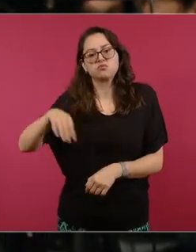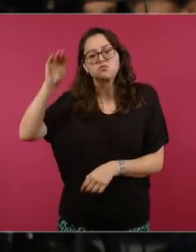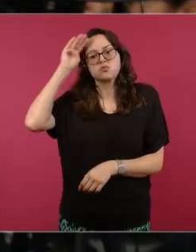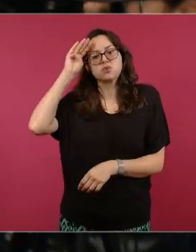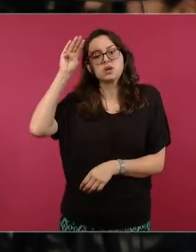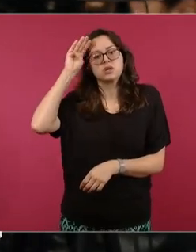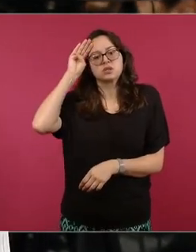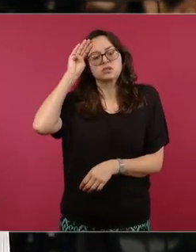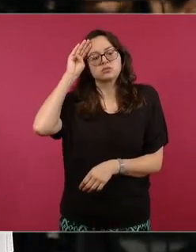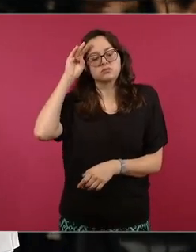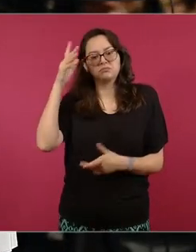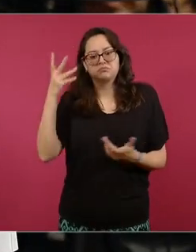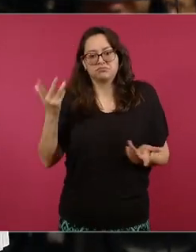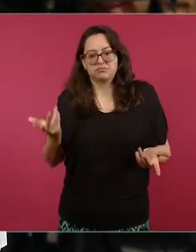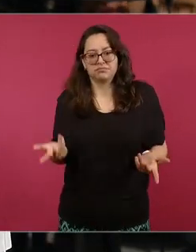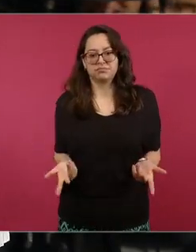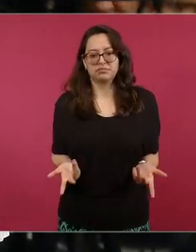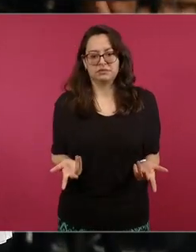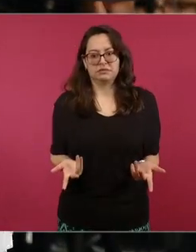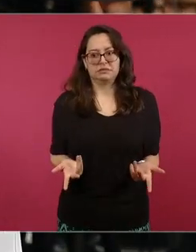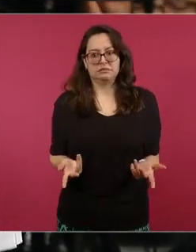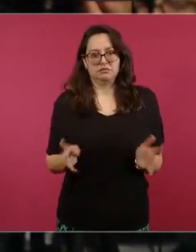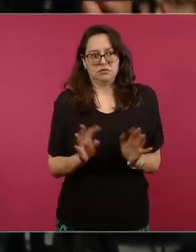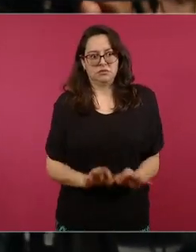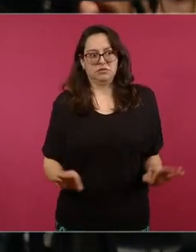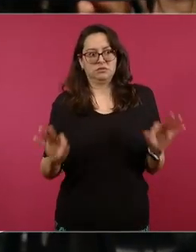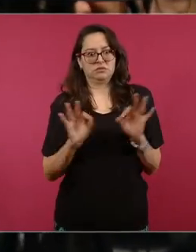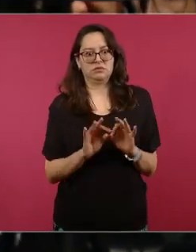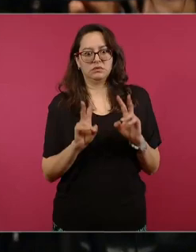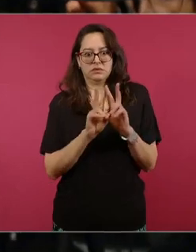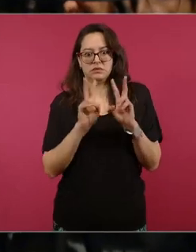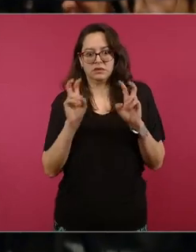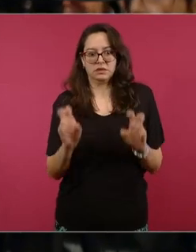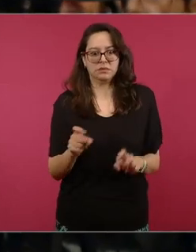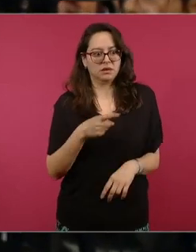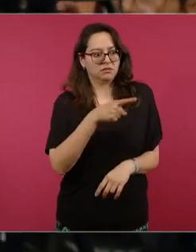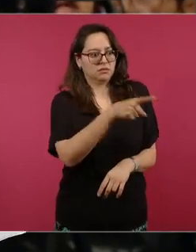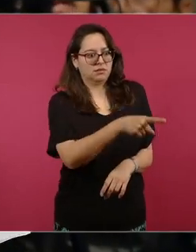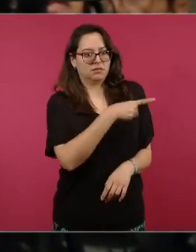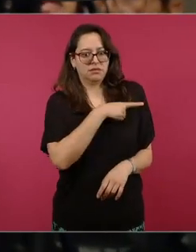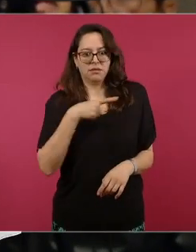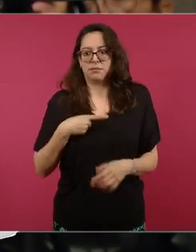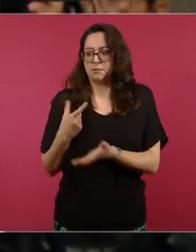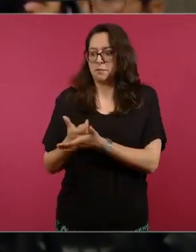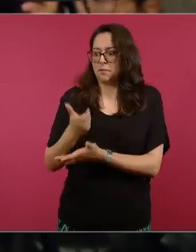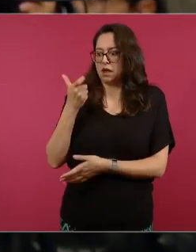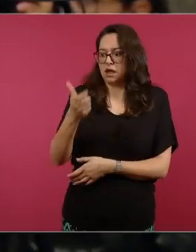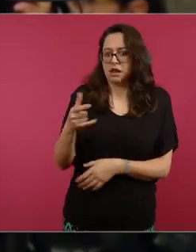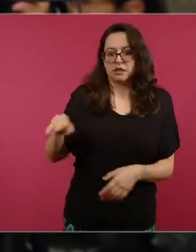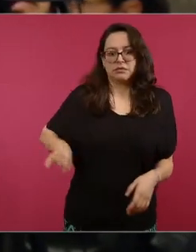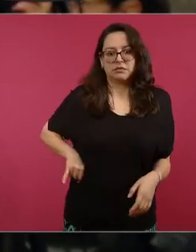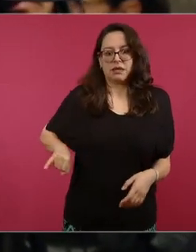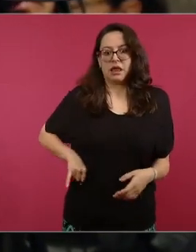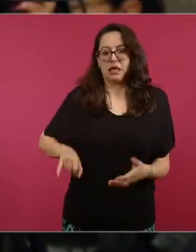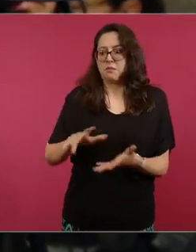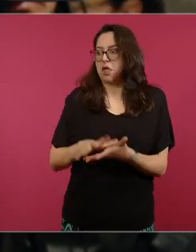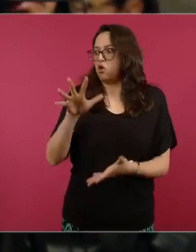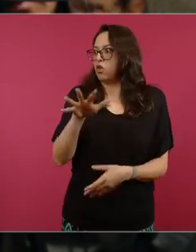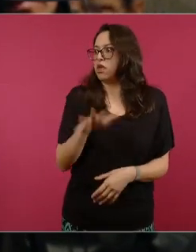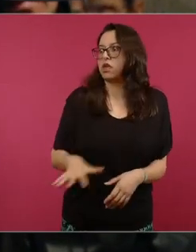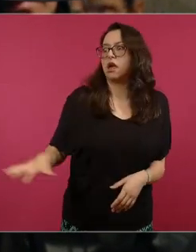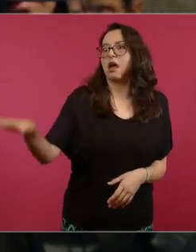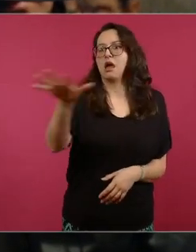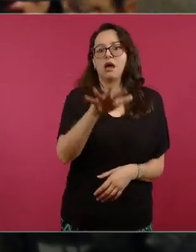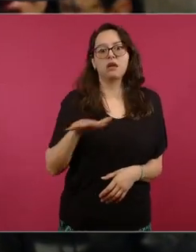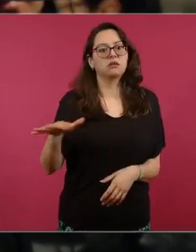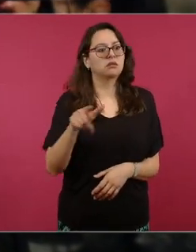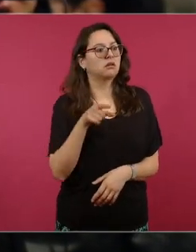de inobjetable interés público por tratarse no sólo de la falta de cumplimiento de sus